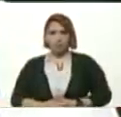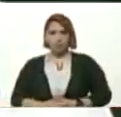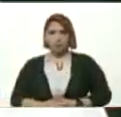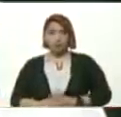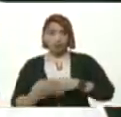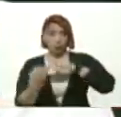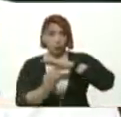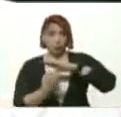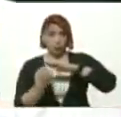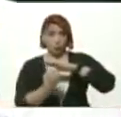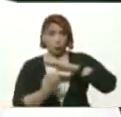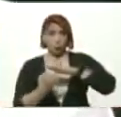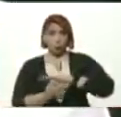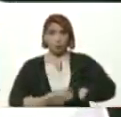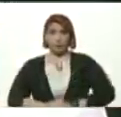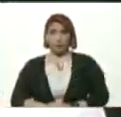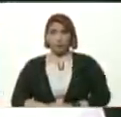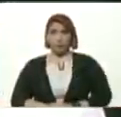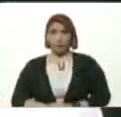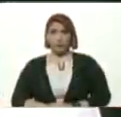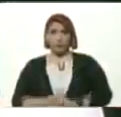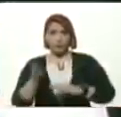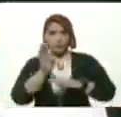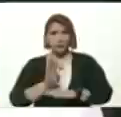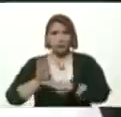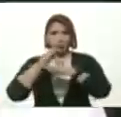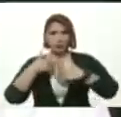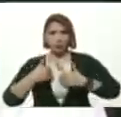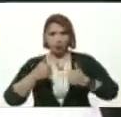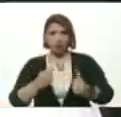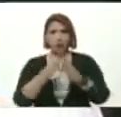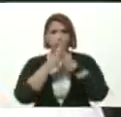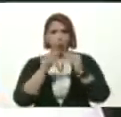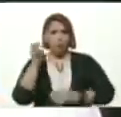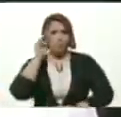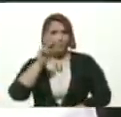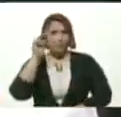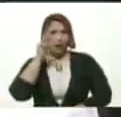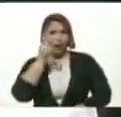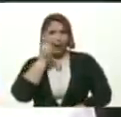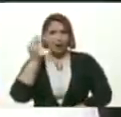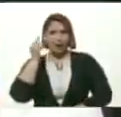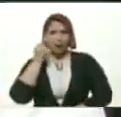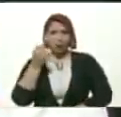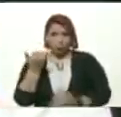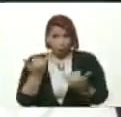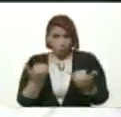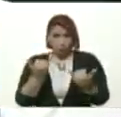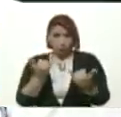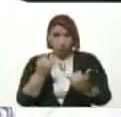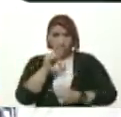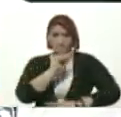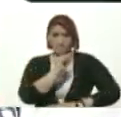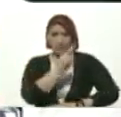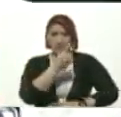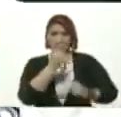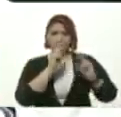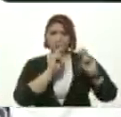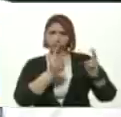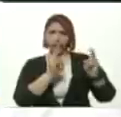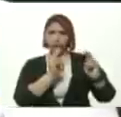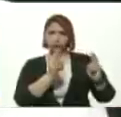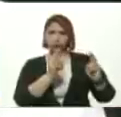Institucional De la bioseguridad Todos los maestros En este momento Están en el primer módulo Y ese